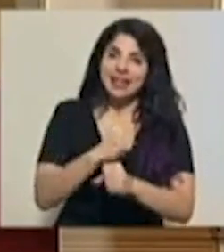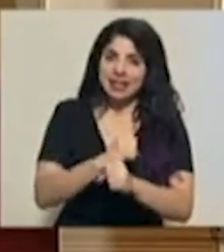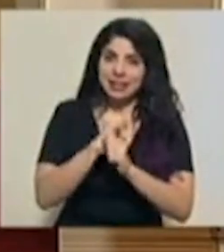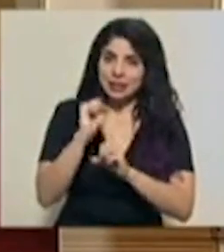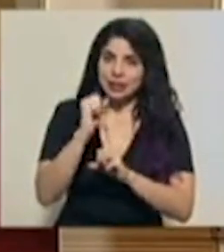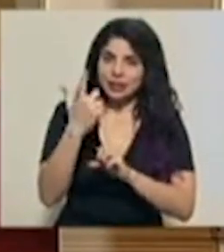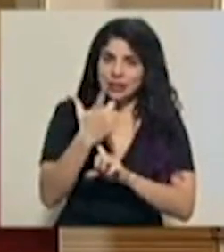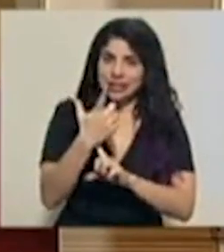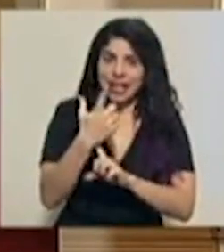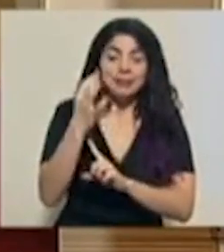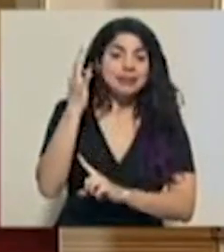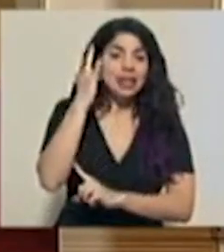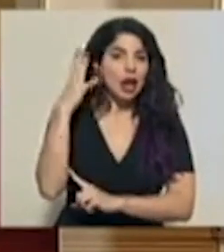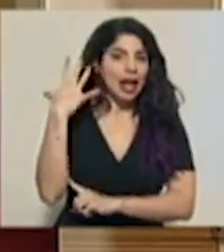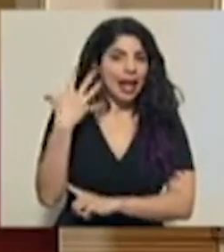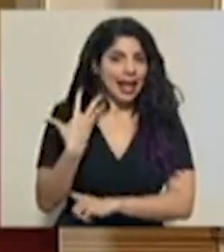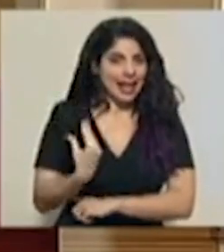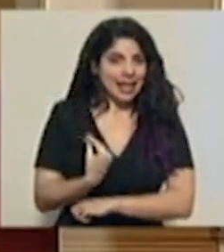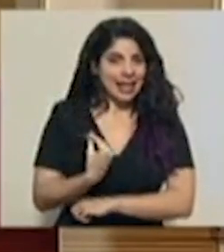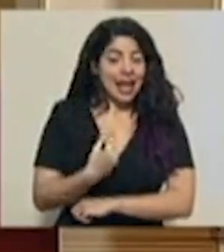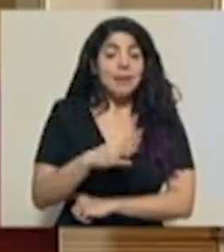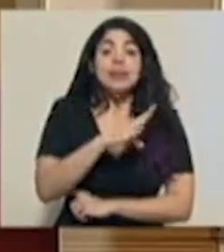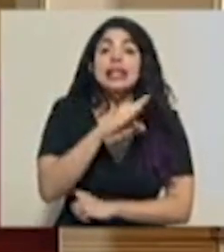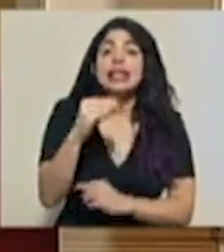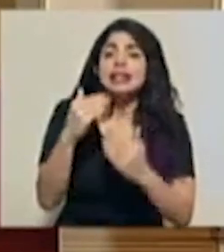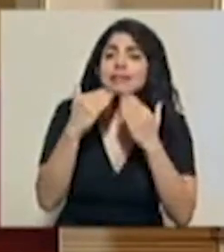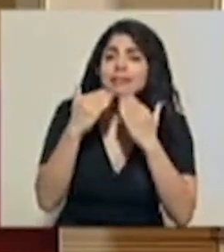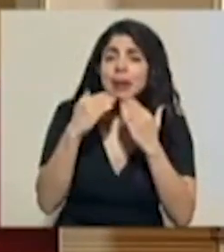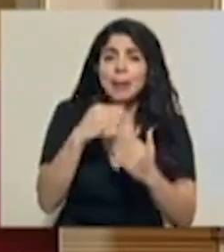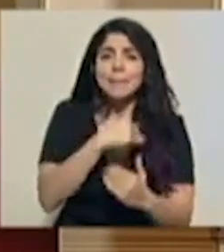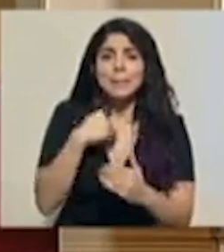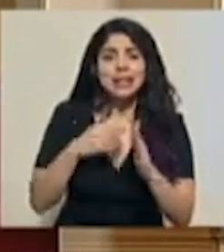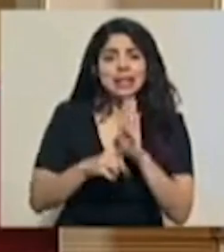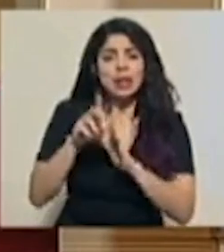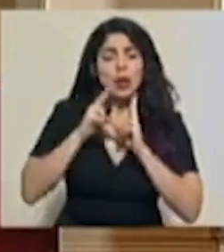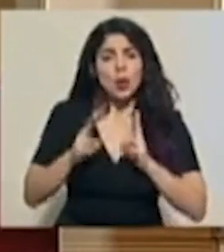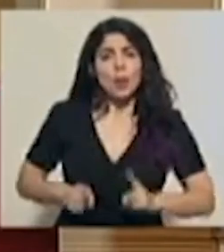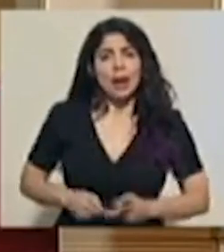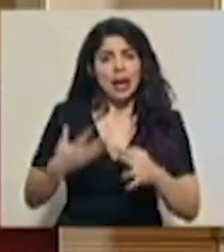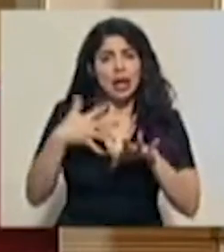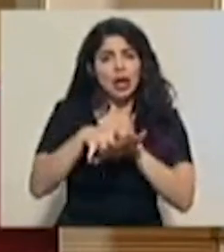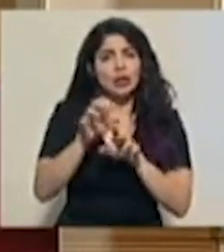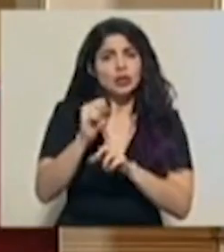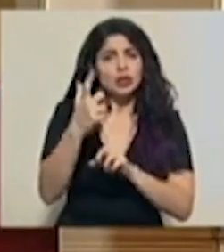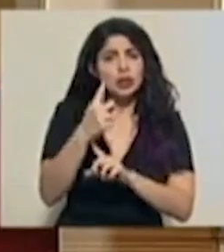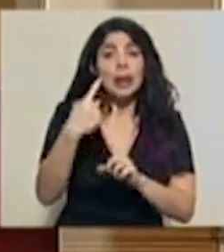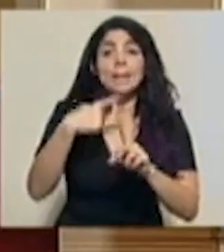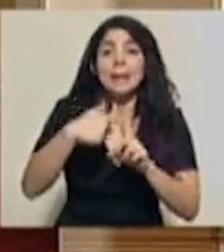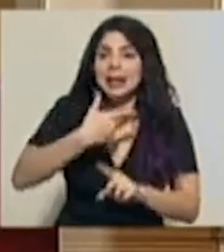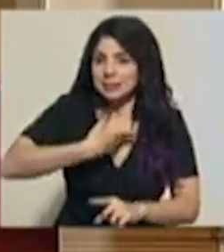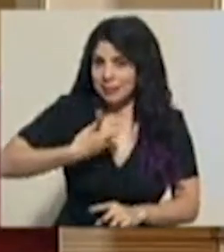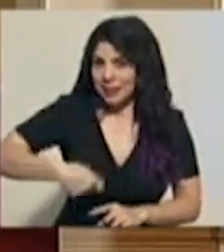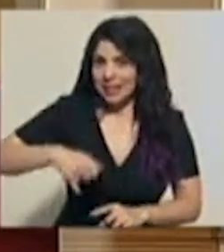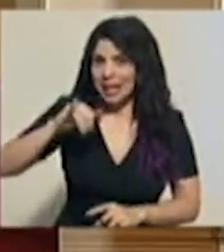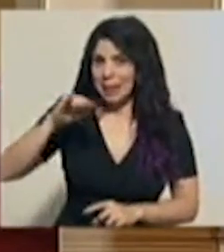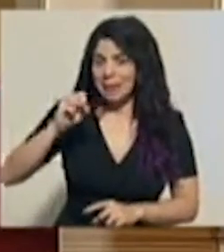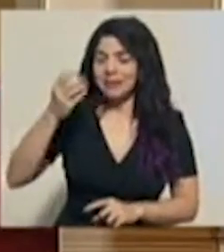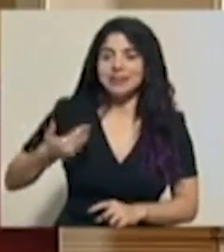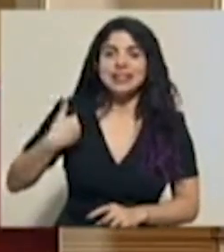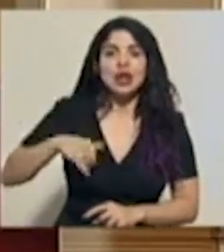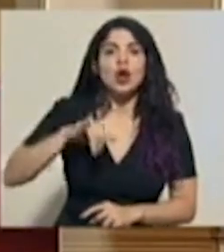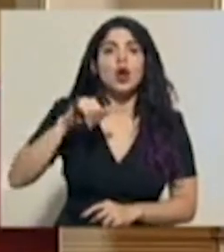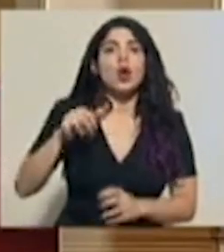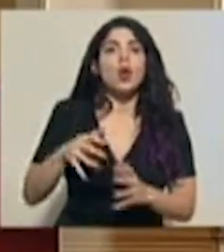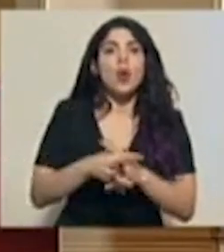Social, la señora Yanina Dinarte, y al Ministro de Desarrollo Humano e Inclusión Social y Presidente Ejecutivo de Limas, el señor Juan Luis